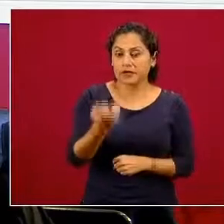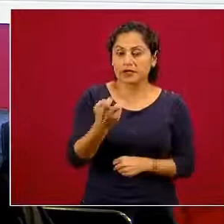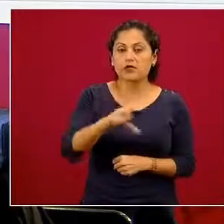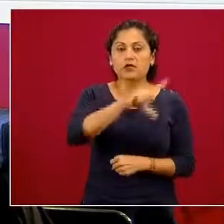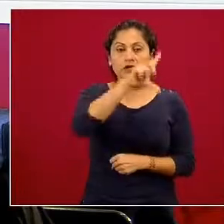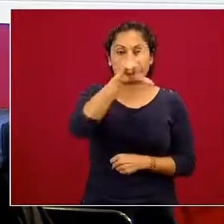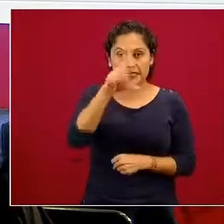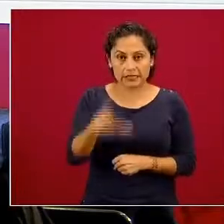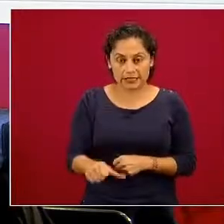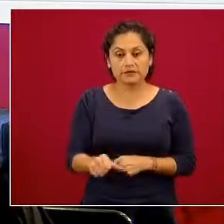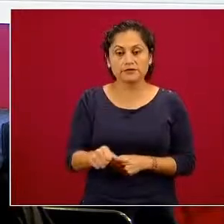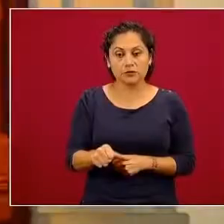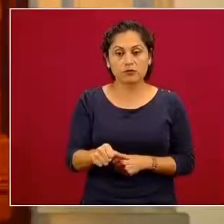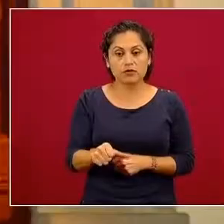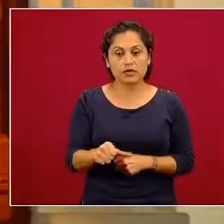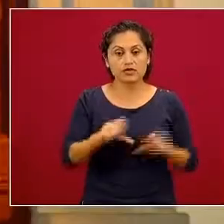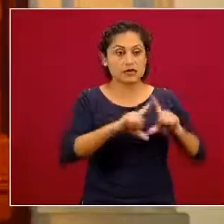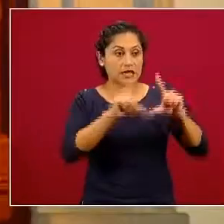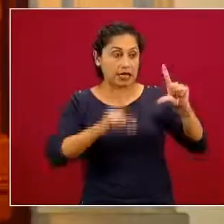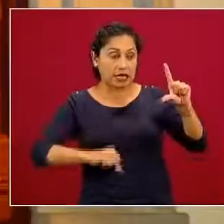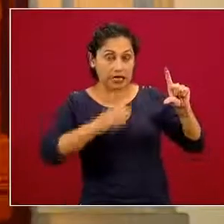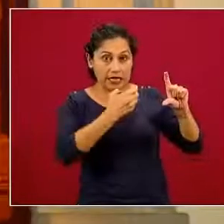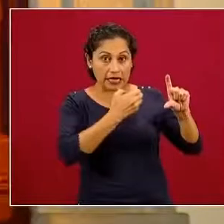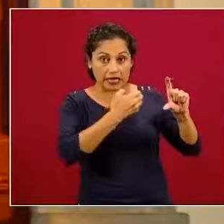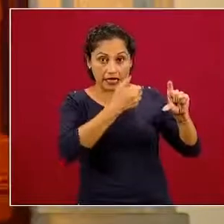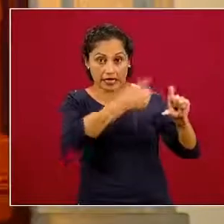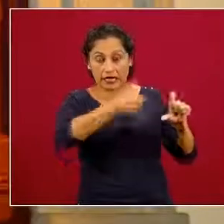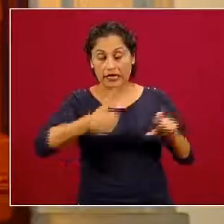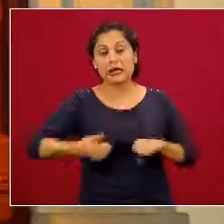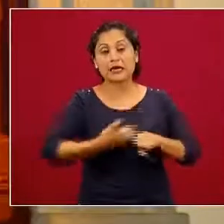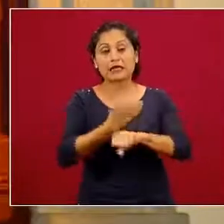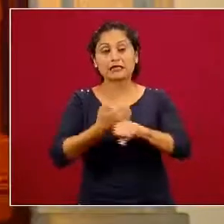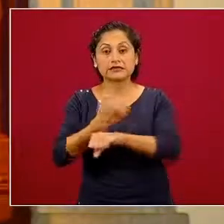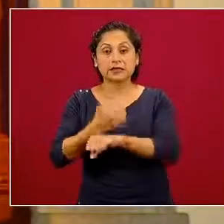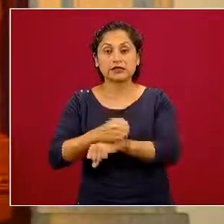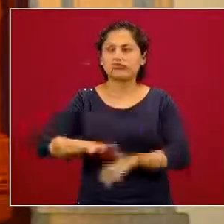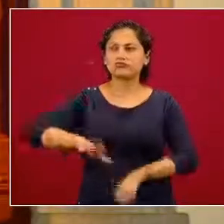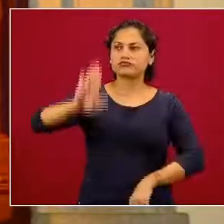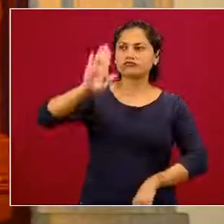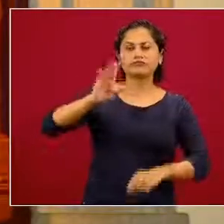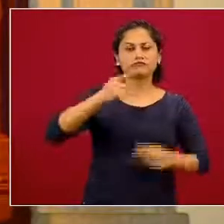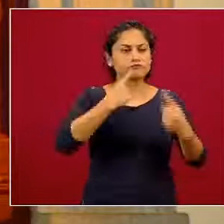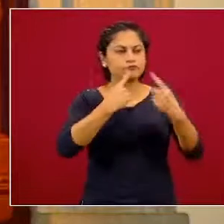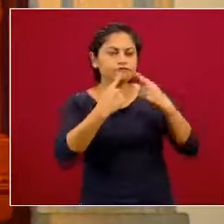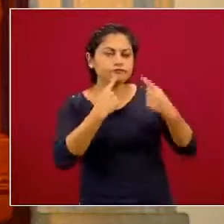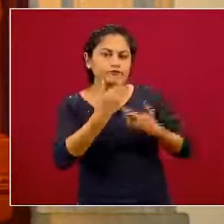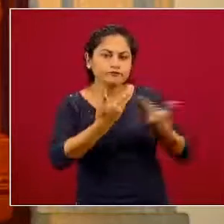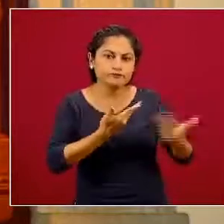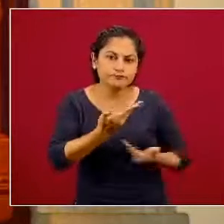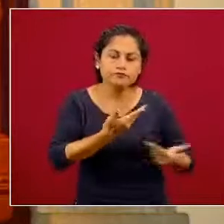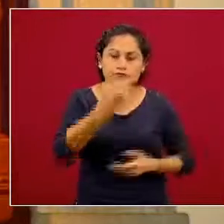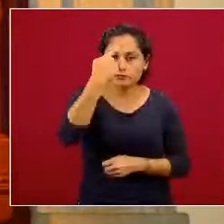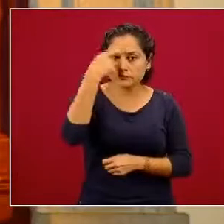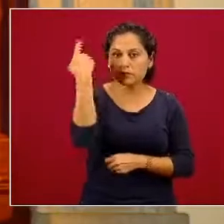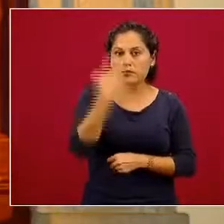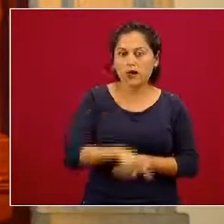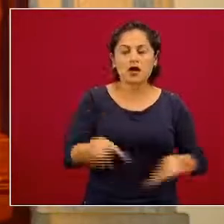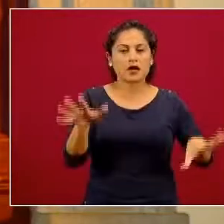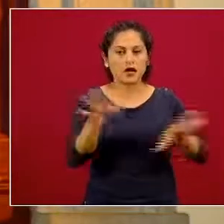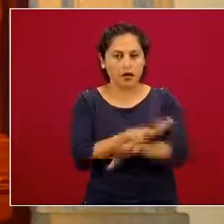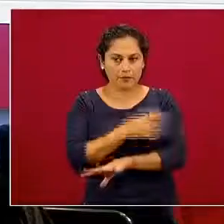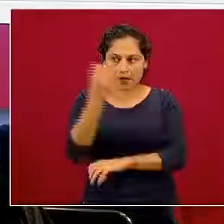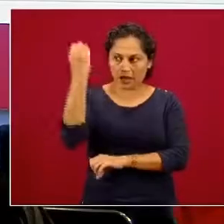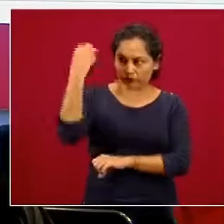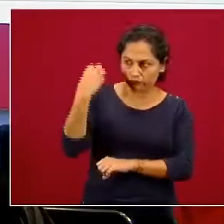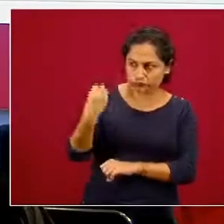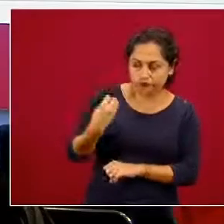de ellas que así lo soliciten para poder intercambiar información o ajustar en su momento datos